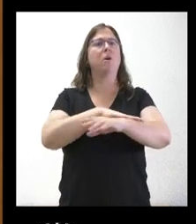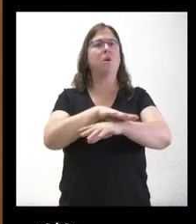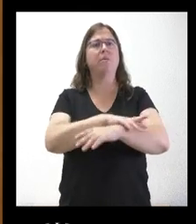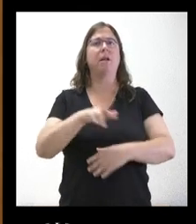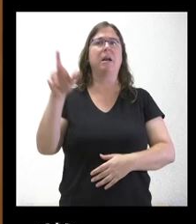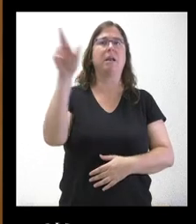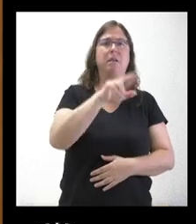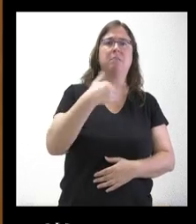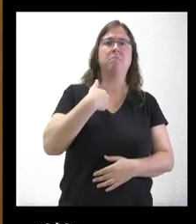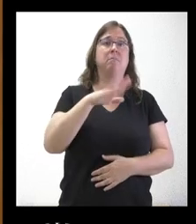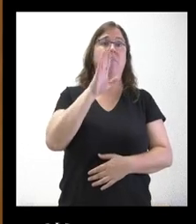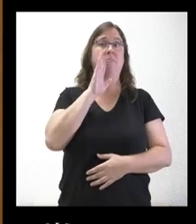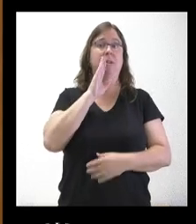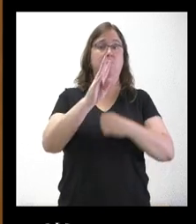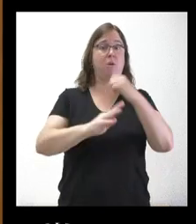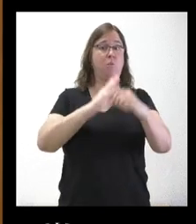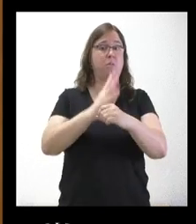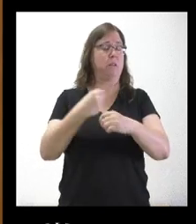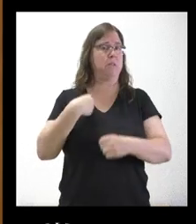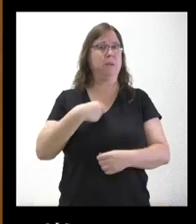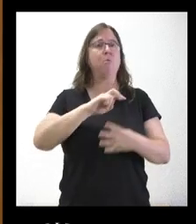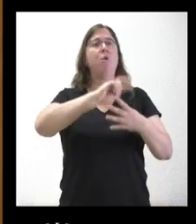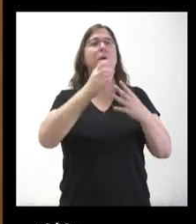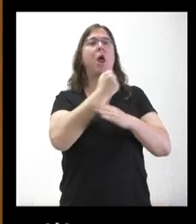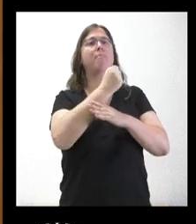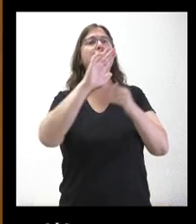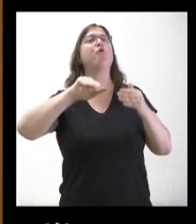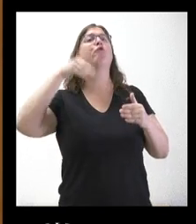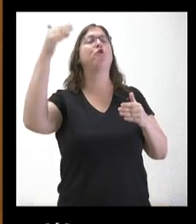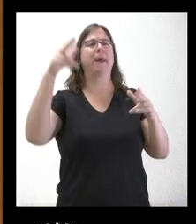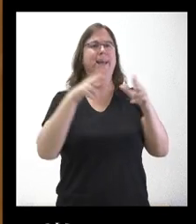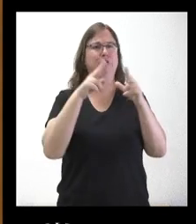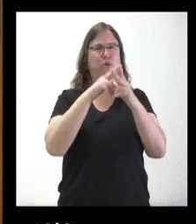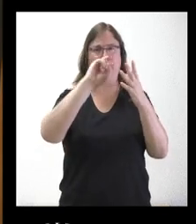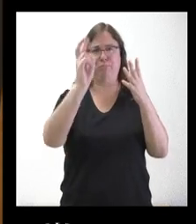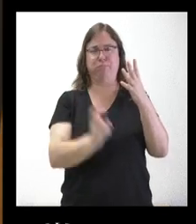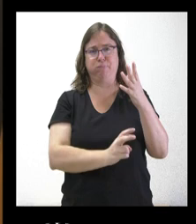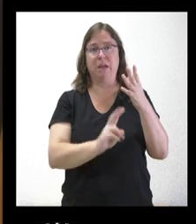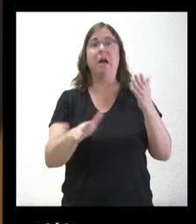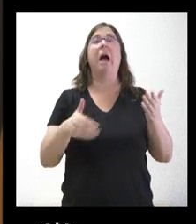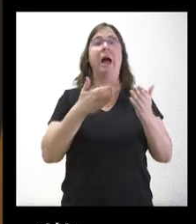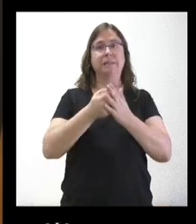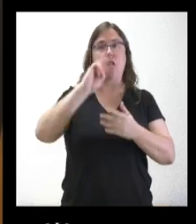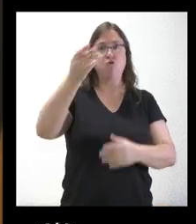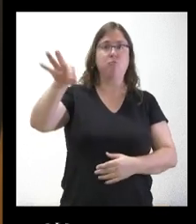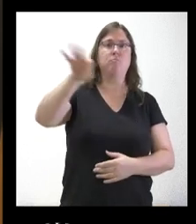un Gobierno como el que ha habido en la última legislatura, con varios apoyos desde fuera de socios múltiples e incluso con otros,